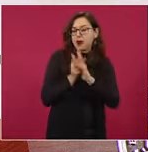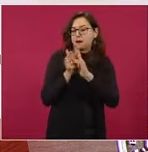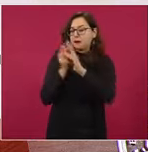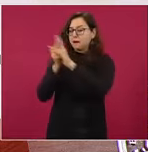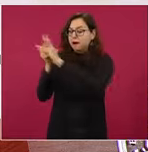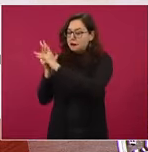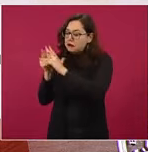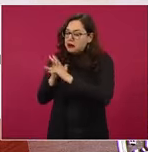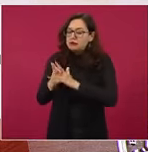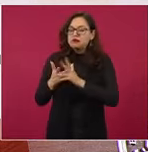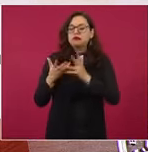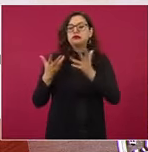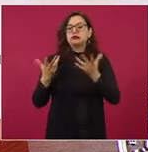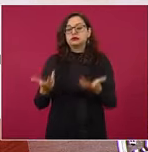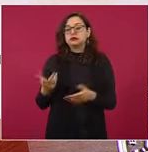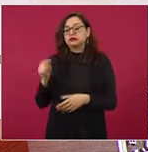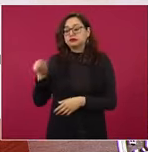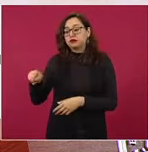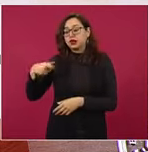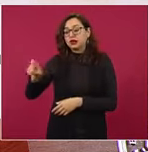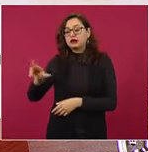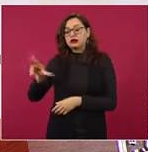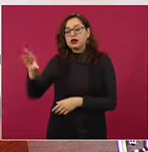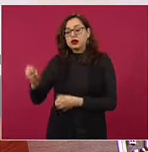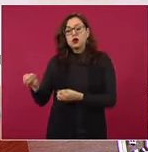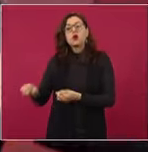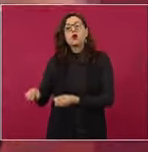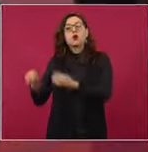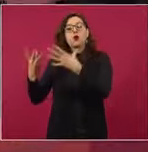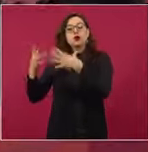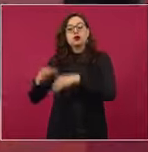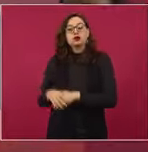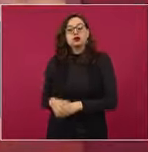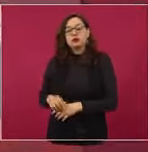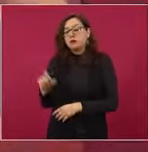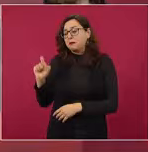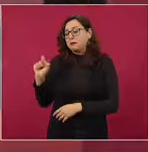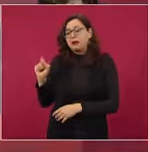Roo 20 mil y ahora casi ya están.